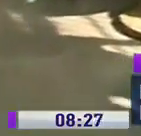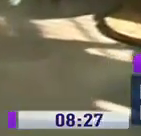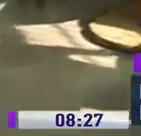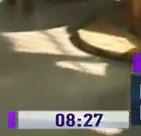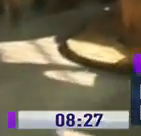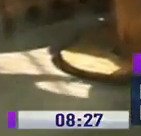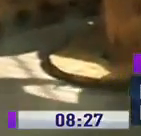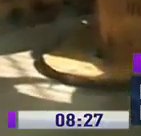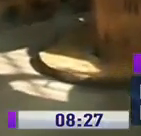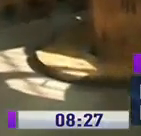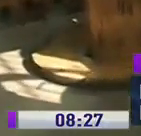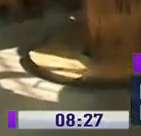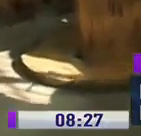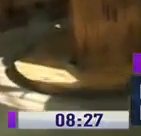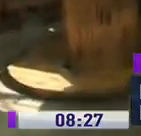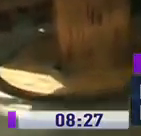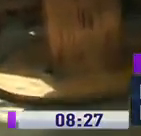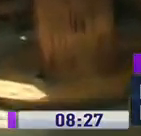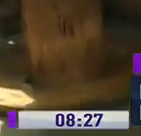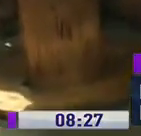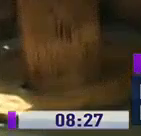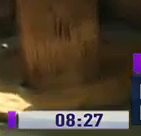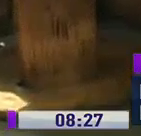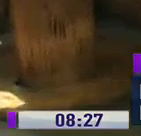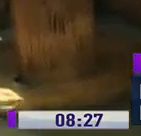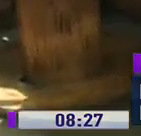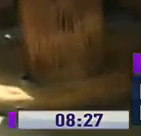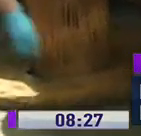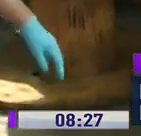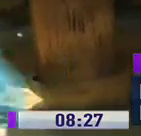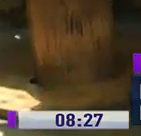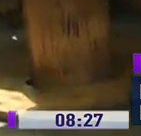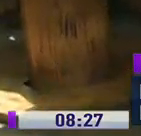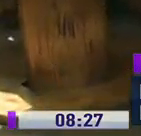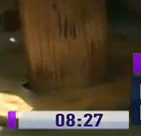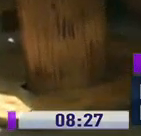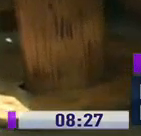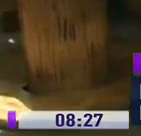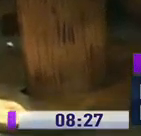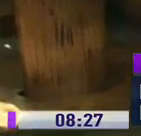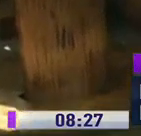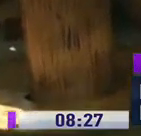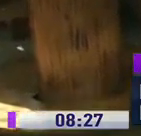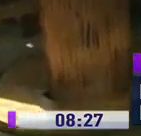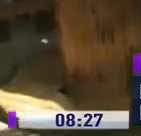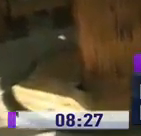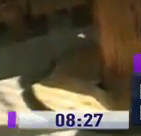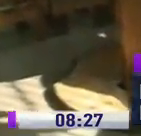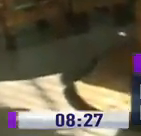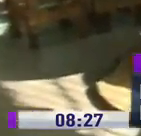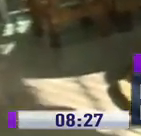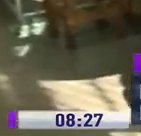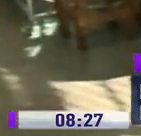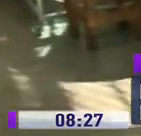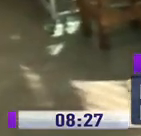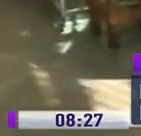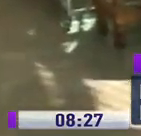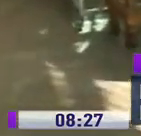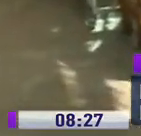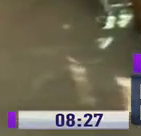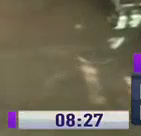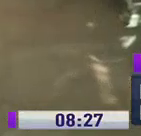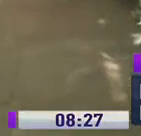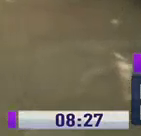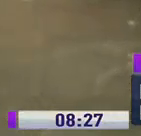este problema que estamos teniendo y que hay mucha gente en la calle que no tiene un plato de comida y que no puede comer, estamos haciendo, pues